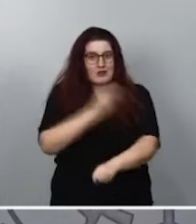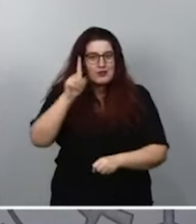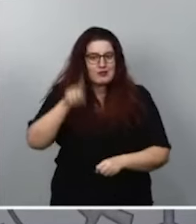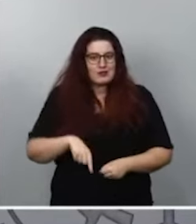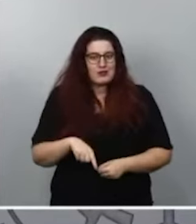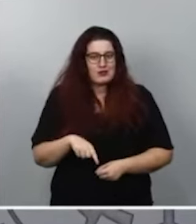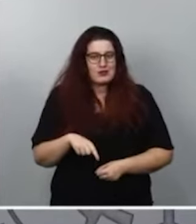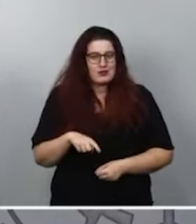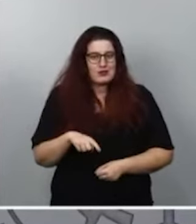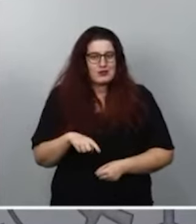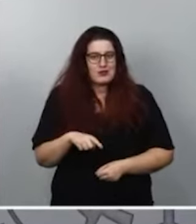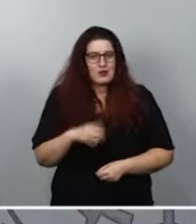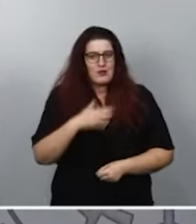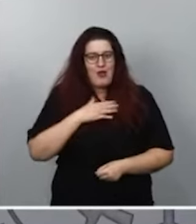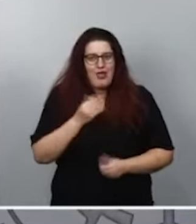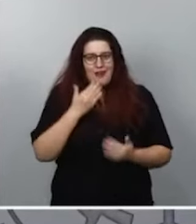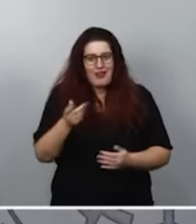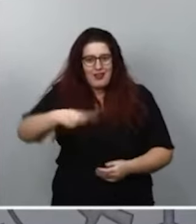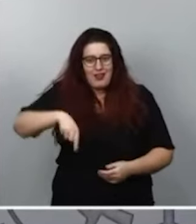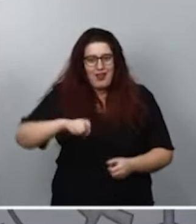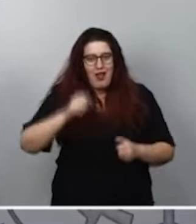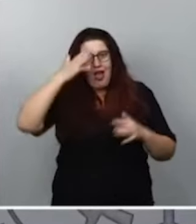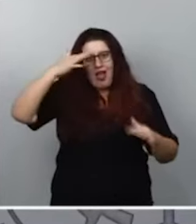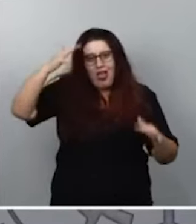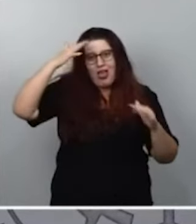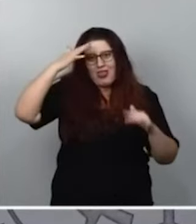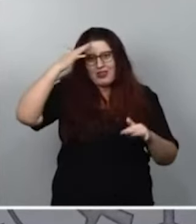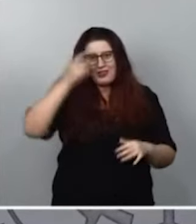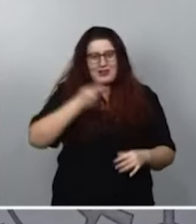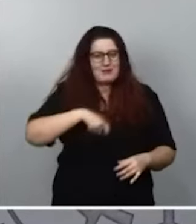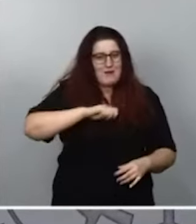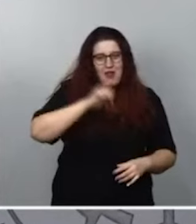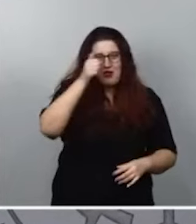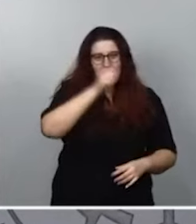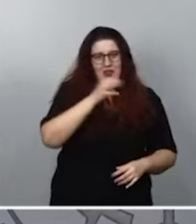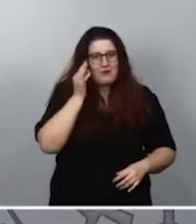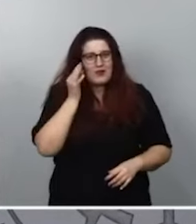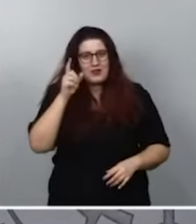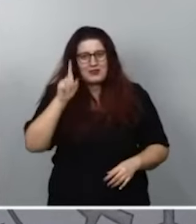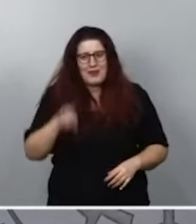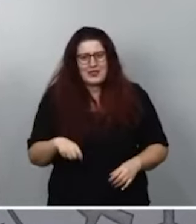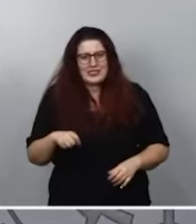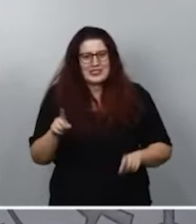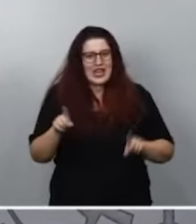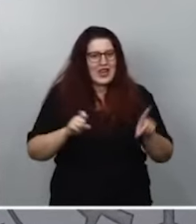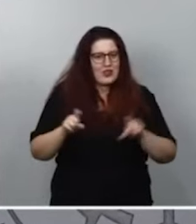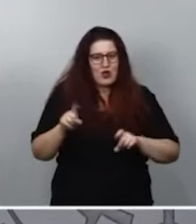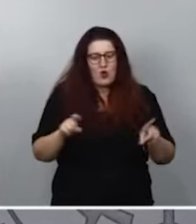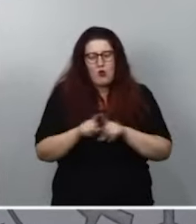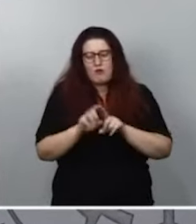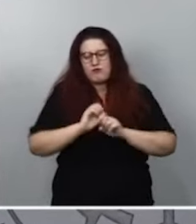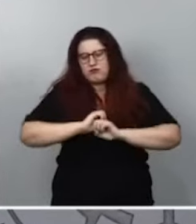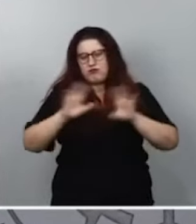han permitido ilusionarnos a todos los españoles y a todas las españolas y que, además, es una selección que es el claro